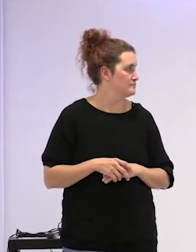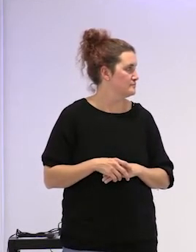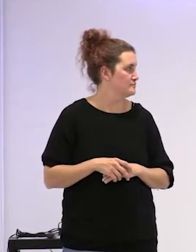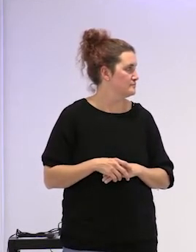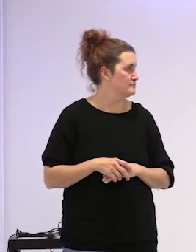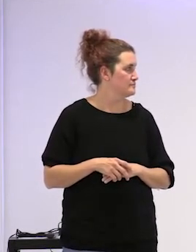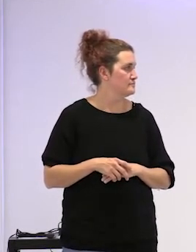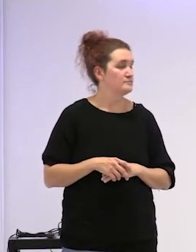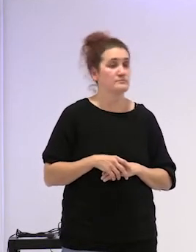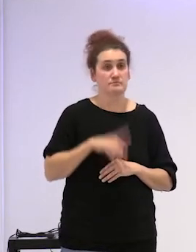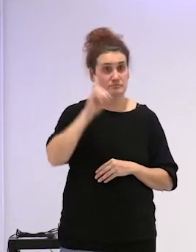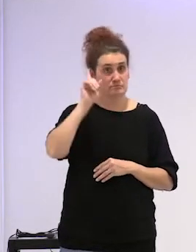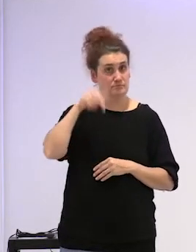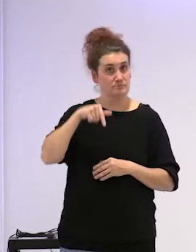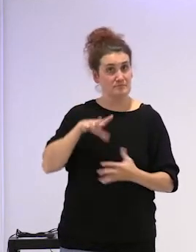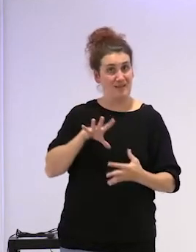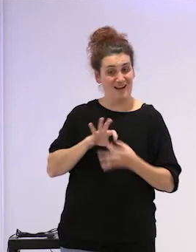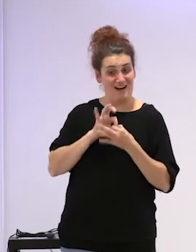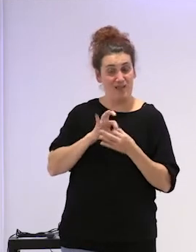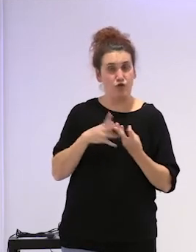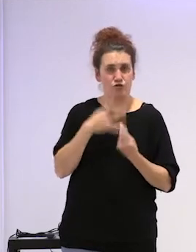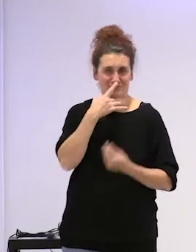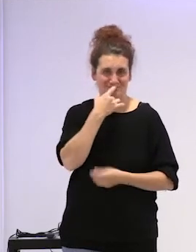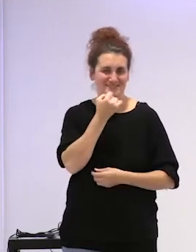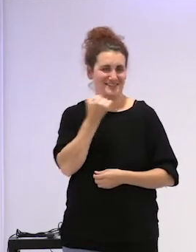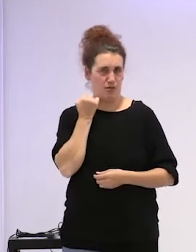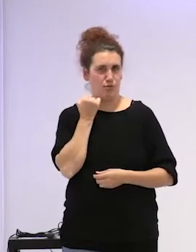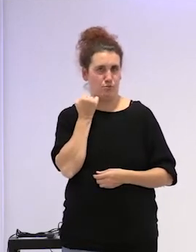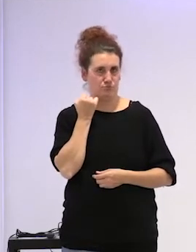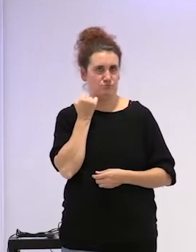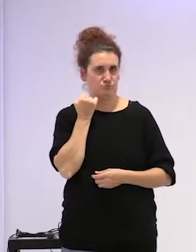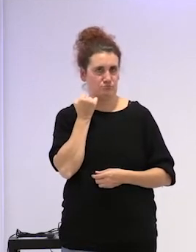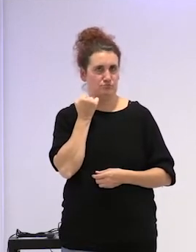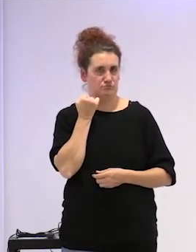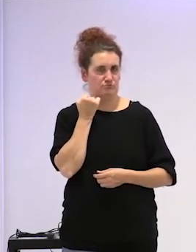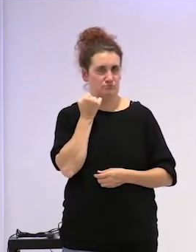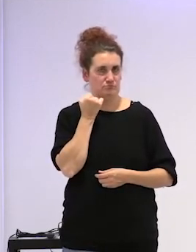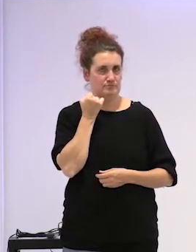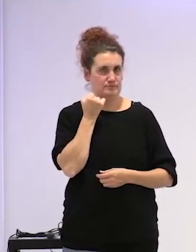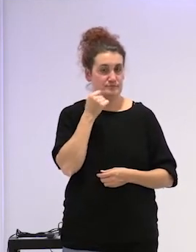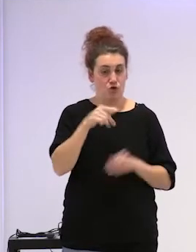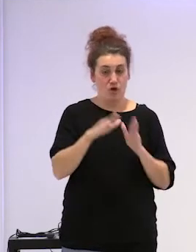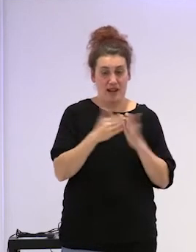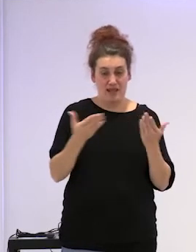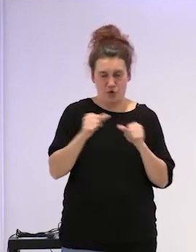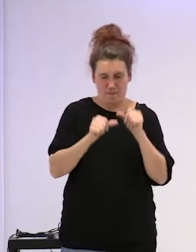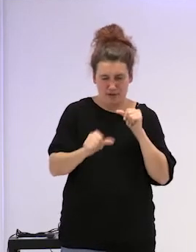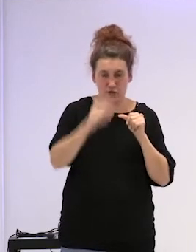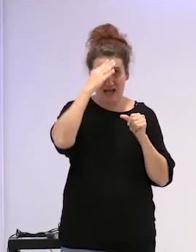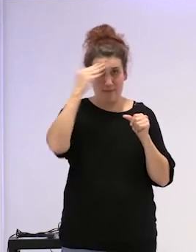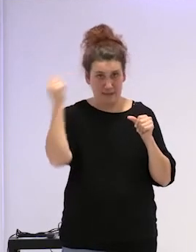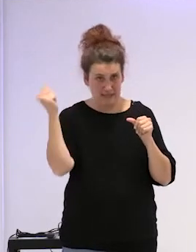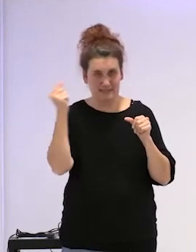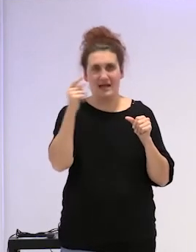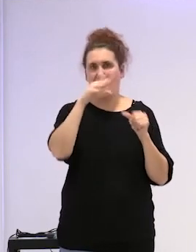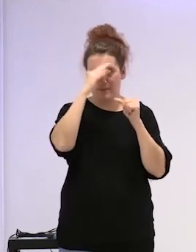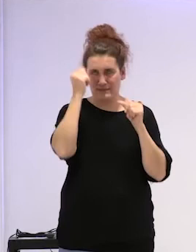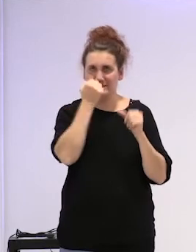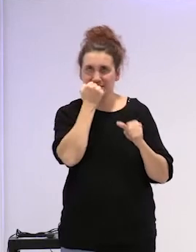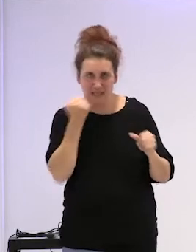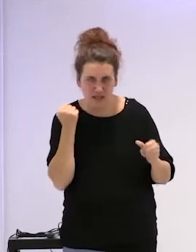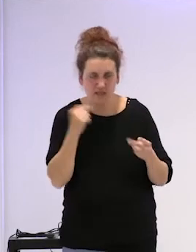y esto tiene que ver con el silencio entonces yo en el libro parto de la amnesia de la amnesia voy al silencio del